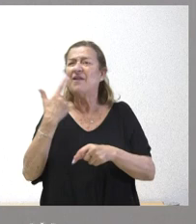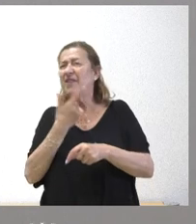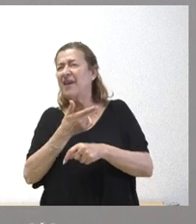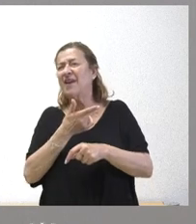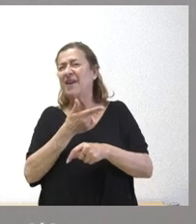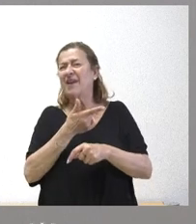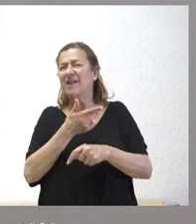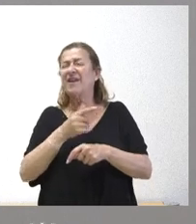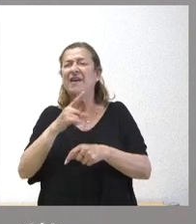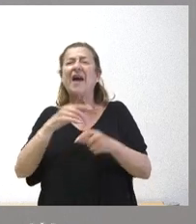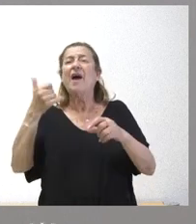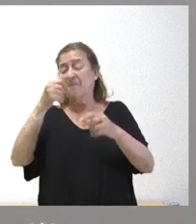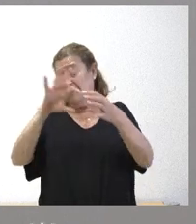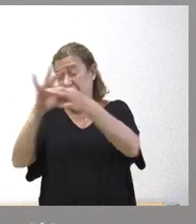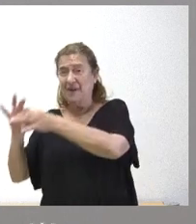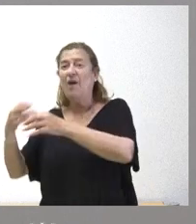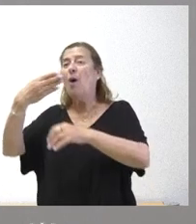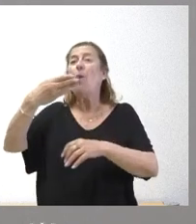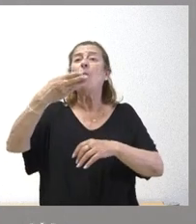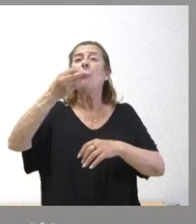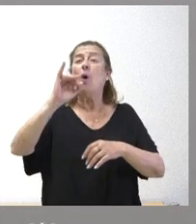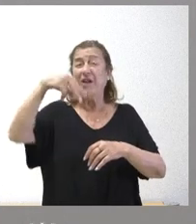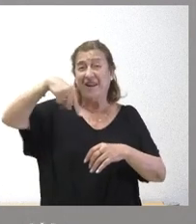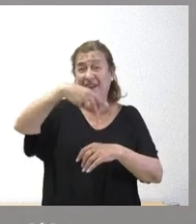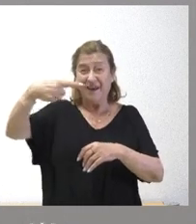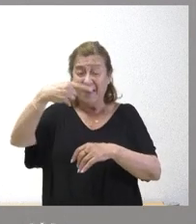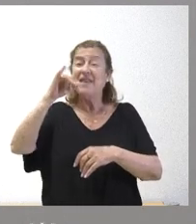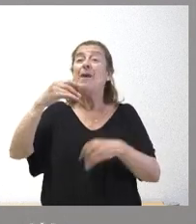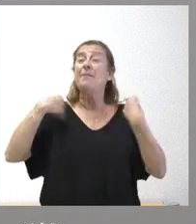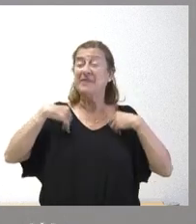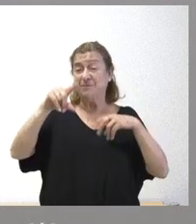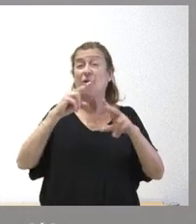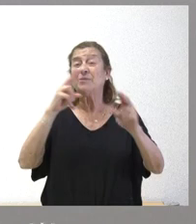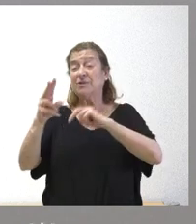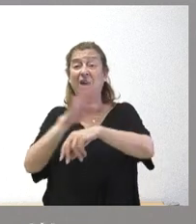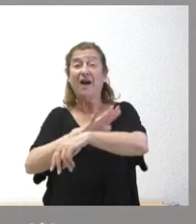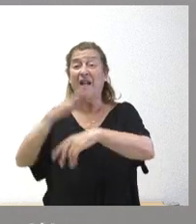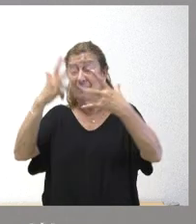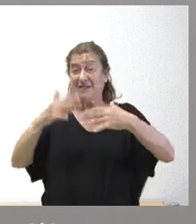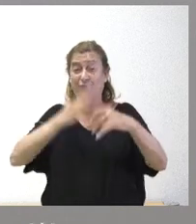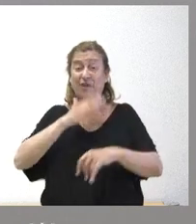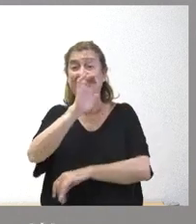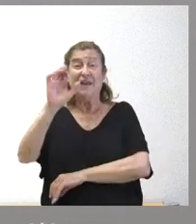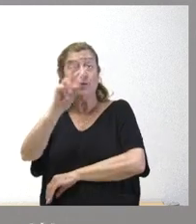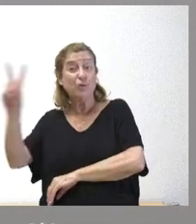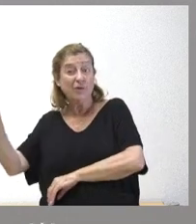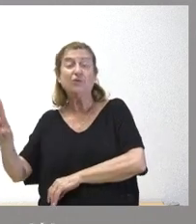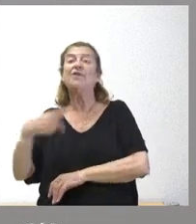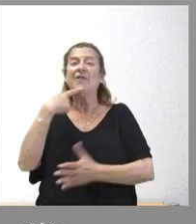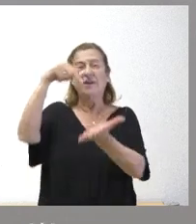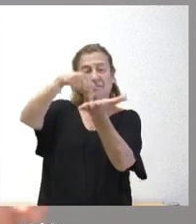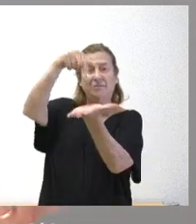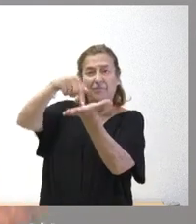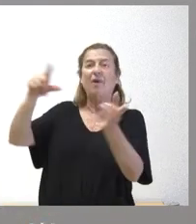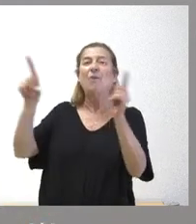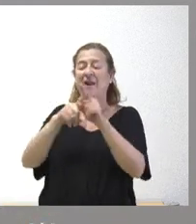llamar los aranceles vinculados a Boeing y la respuesta en aquel momento de la Administración de Estados Unidos fueron aranceles que se establecieron en el sector